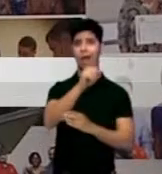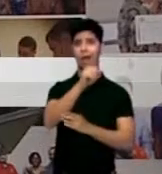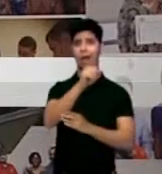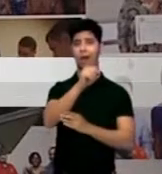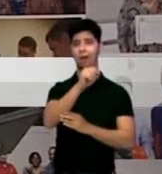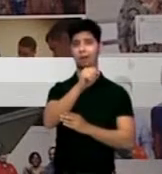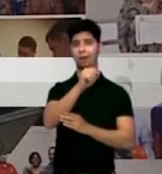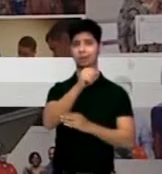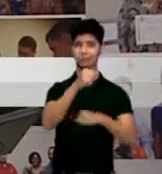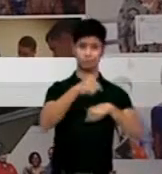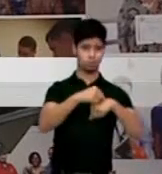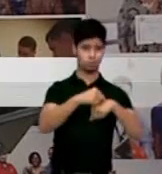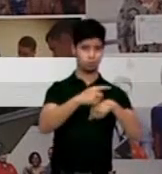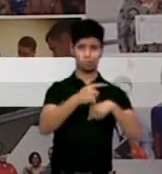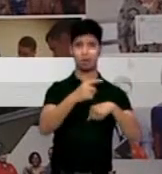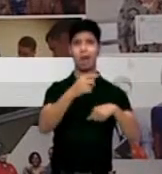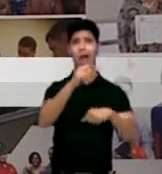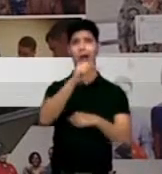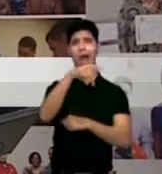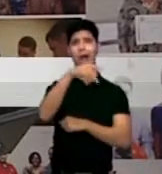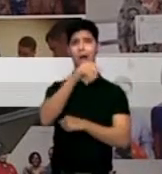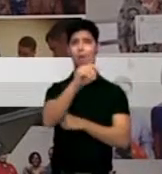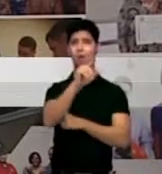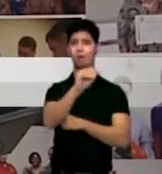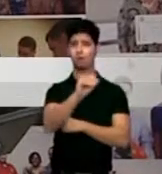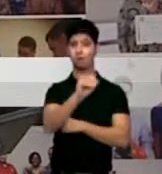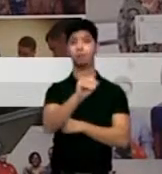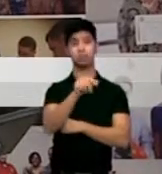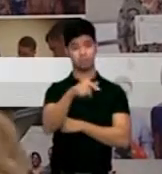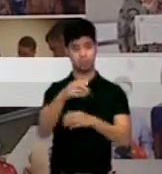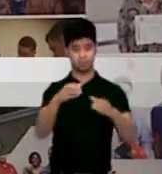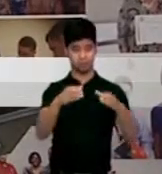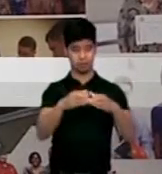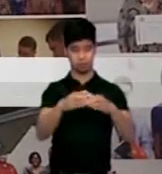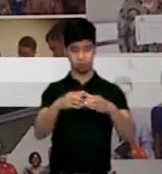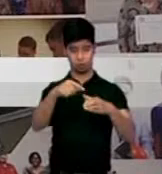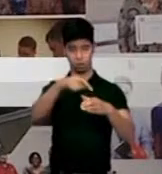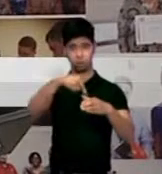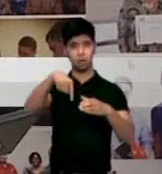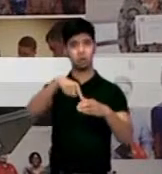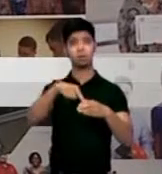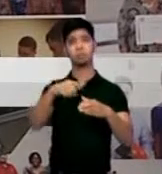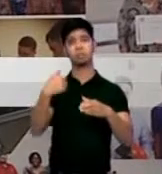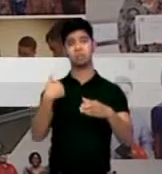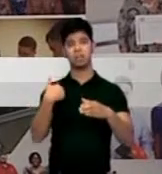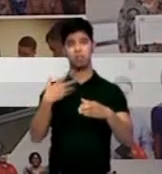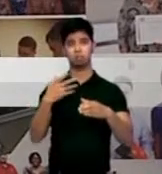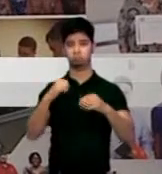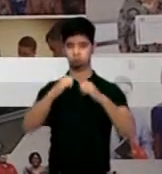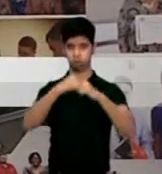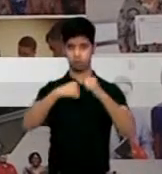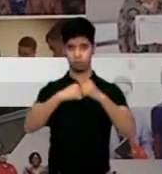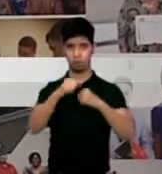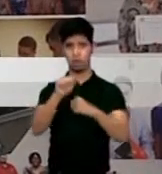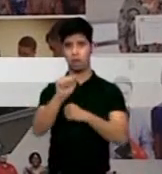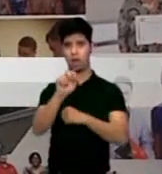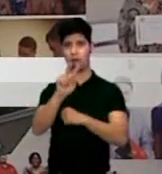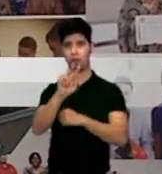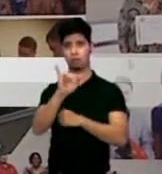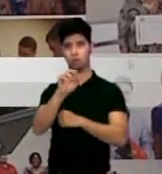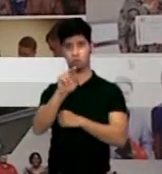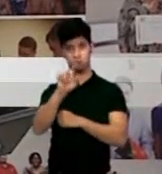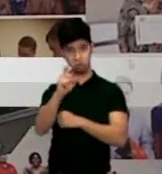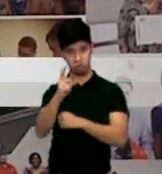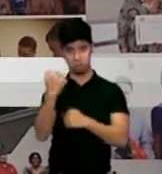la época del programa Apolo. Esa cápsula tiene los sistemas de aviónics, tiene los sistemas de